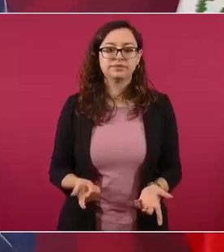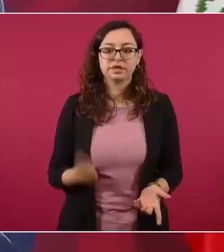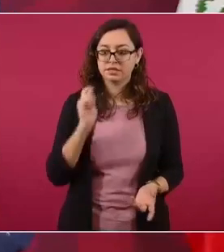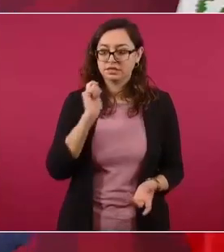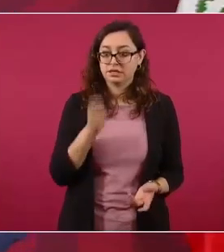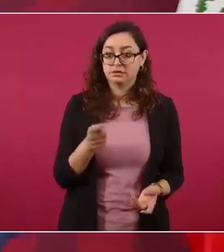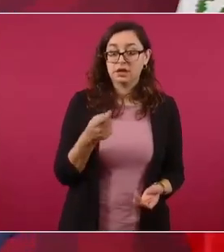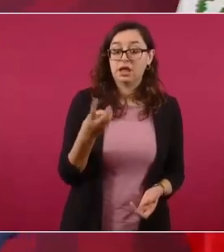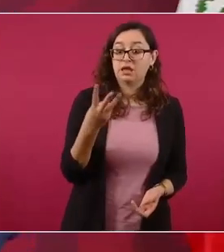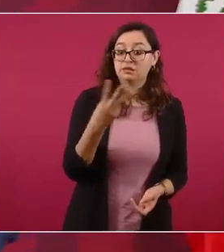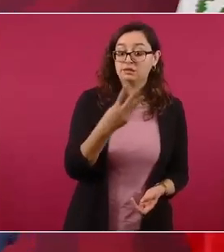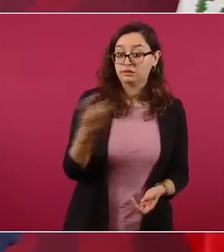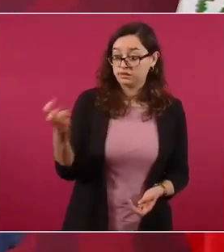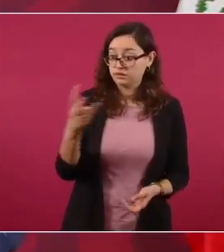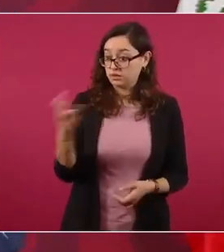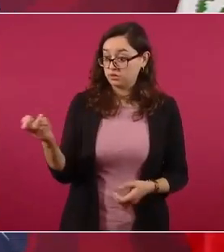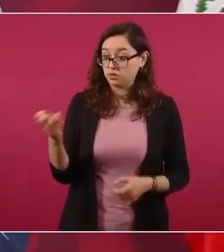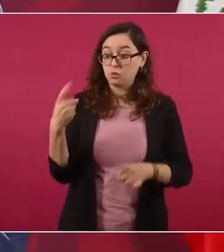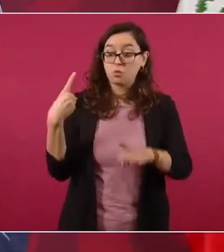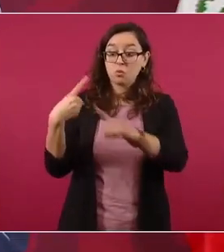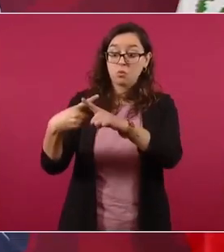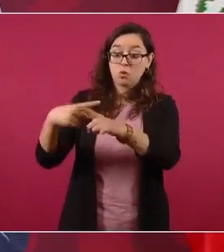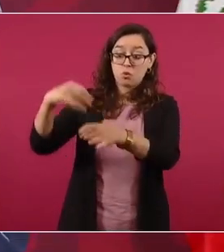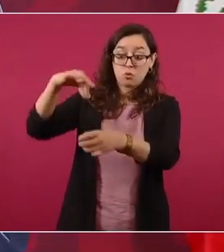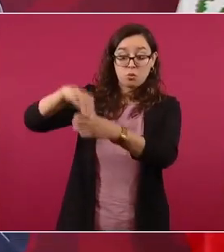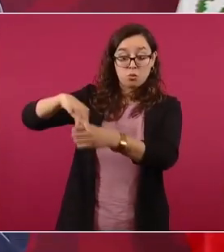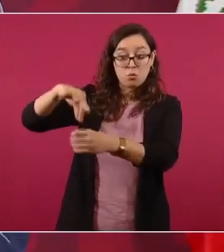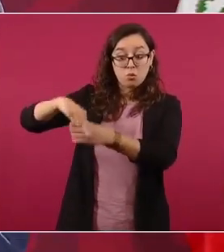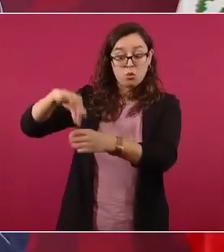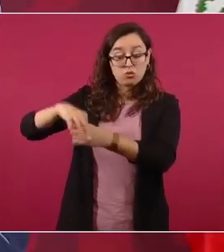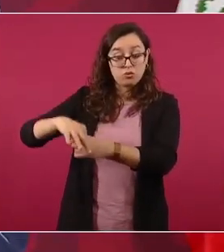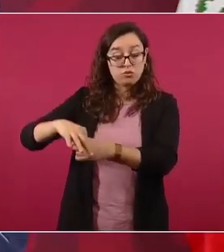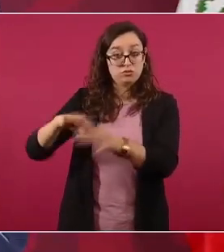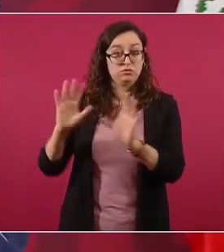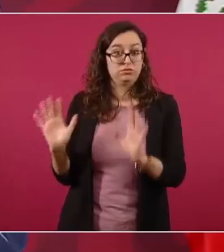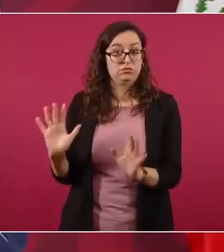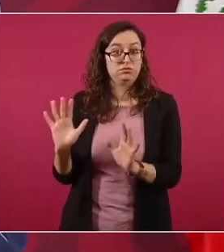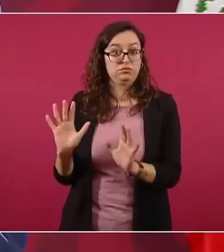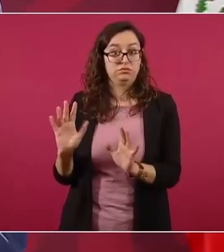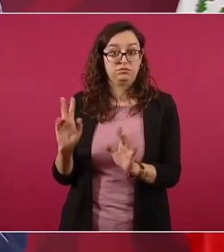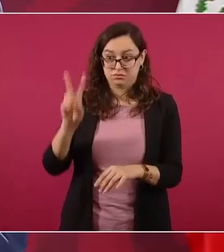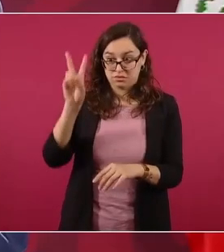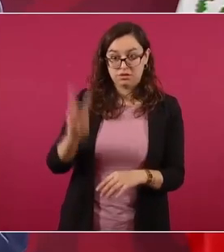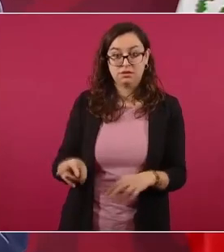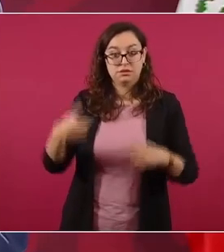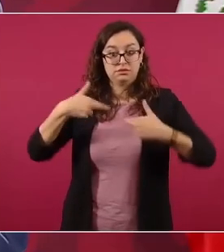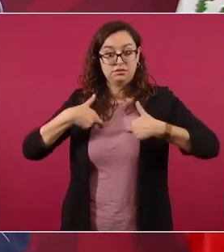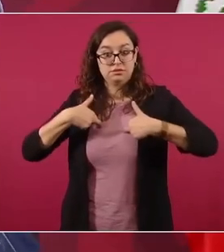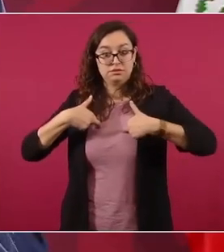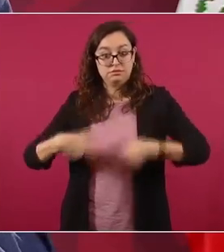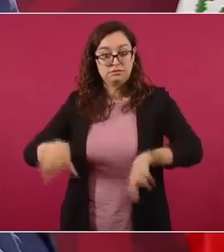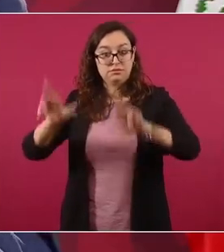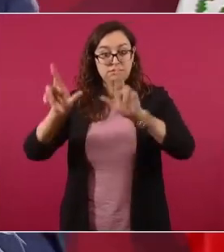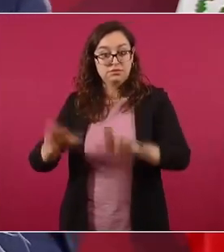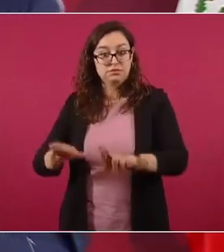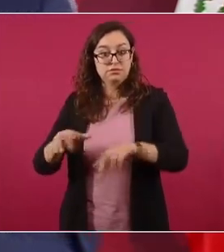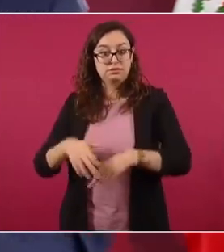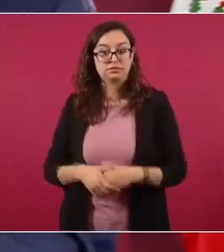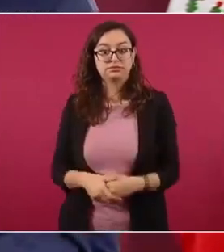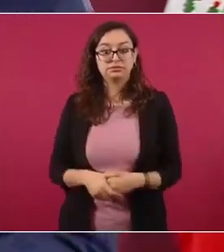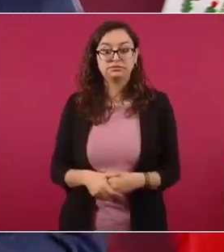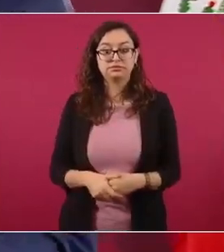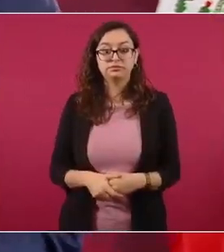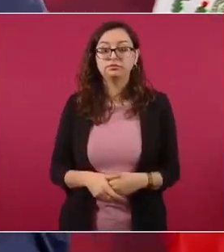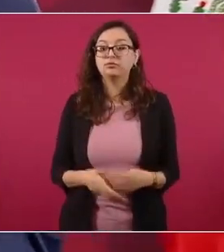tengan el voto, porque si no van a la